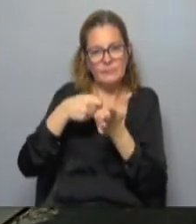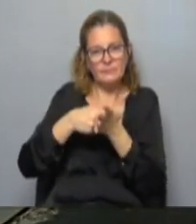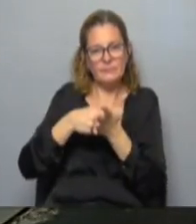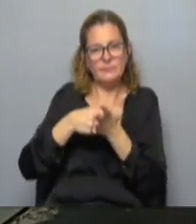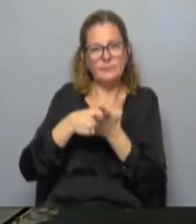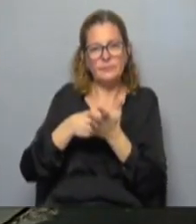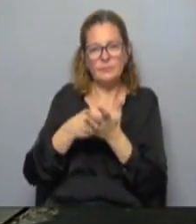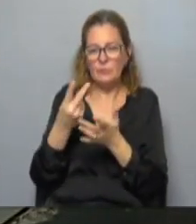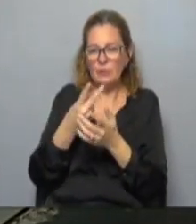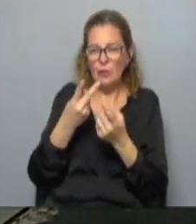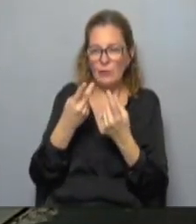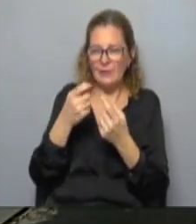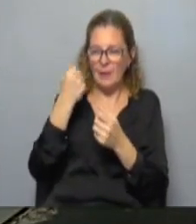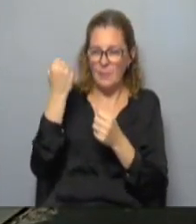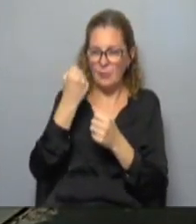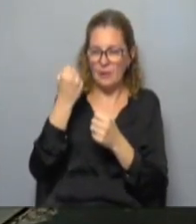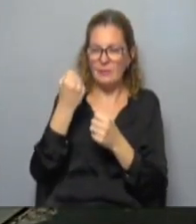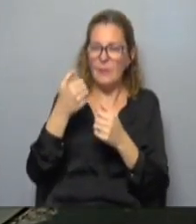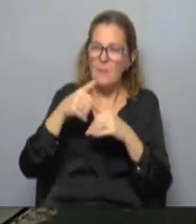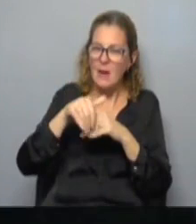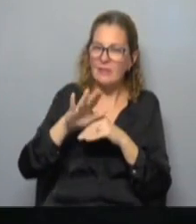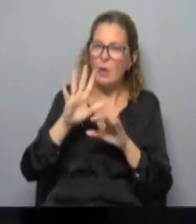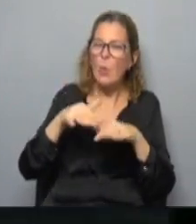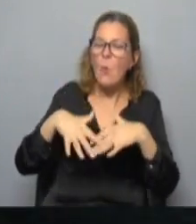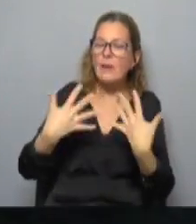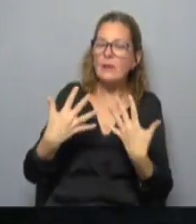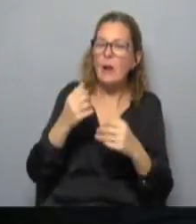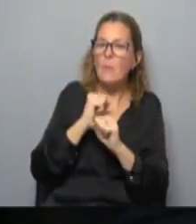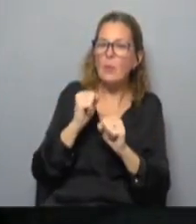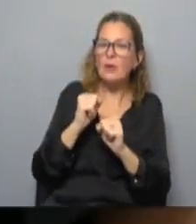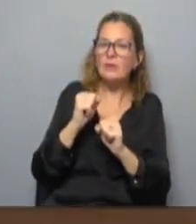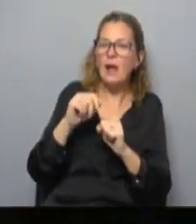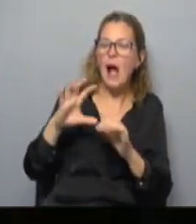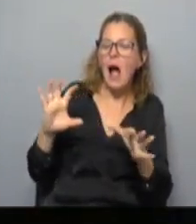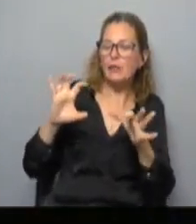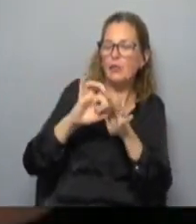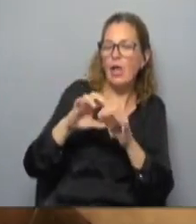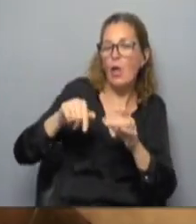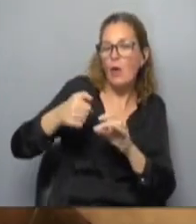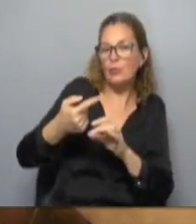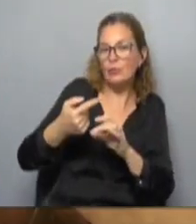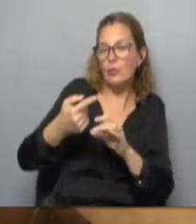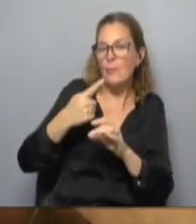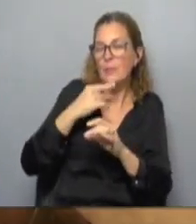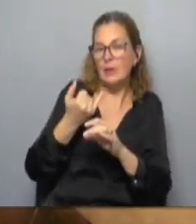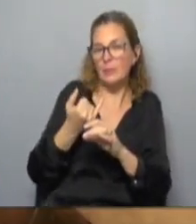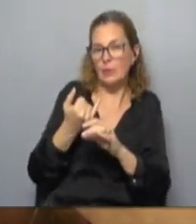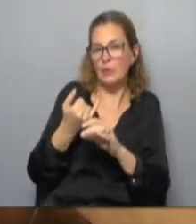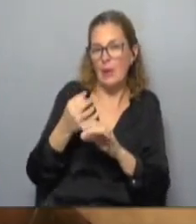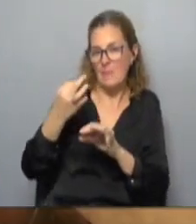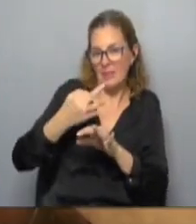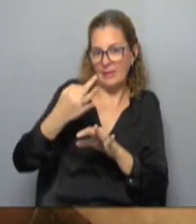fueron dos componentes importantes más allá de que cualquiera de ellos pueda estar asignado a otros agregados en el caso de no elaborados